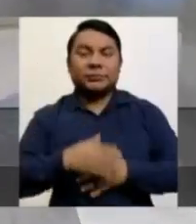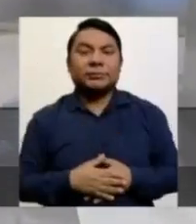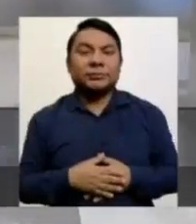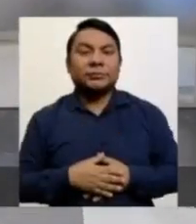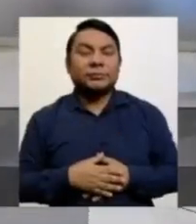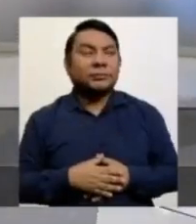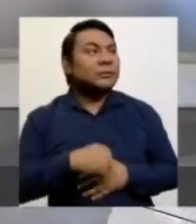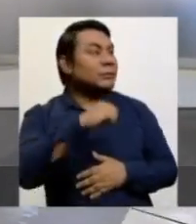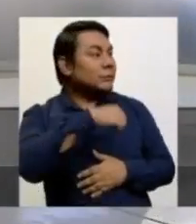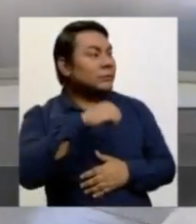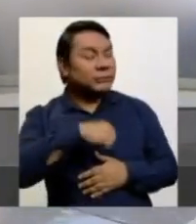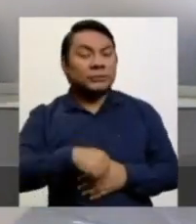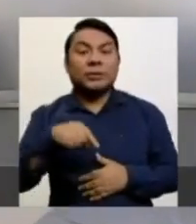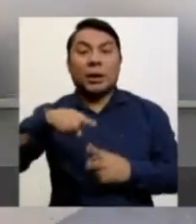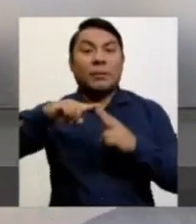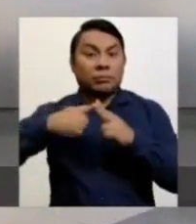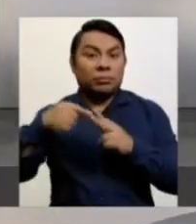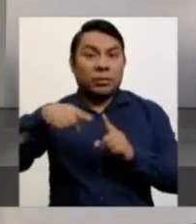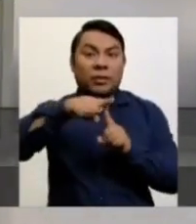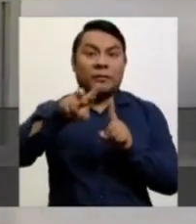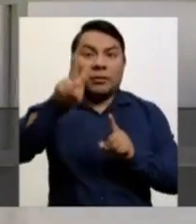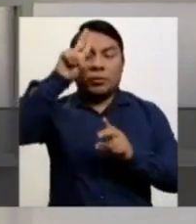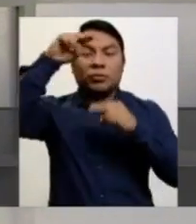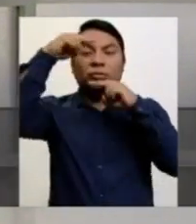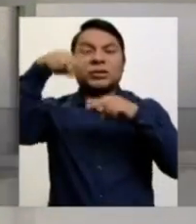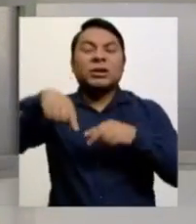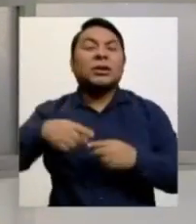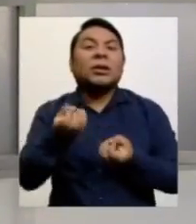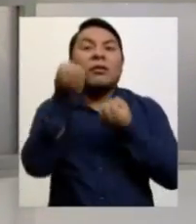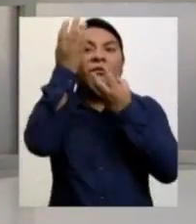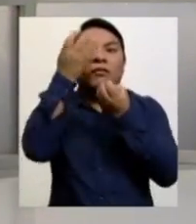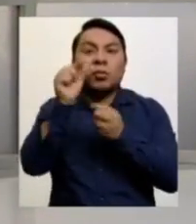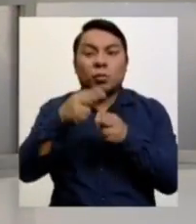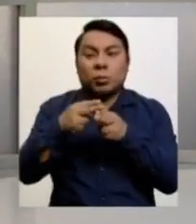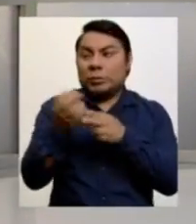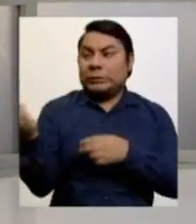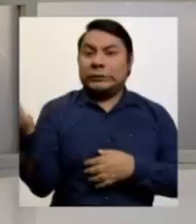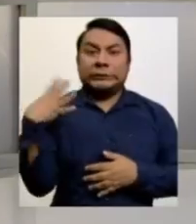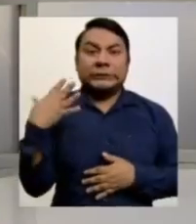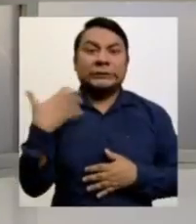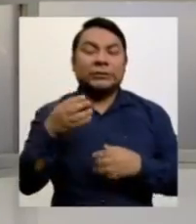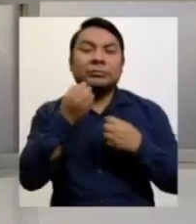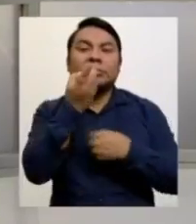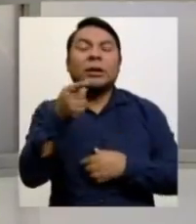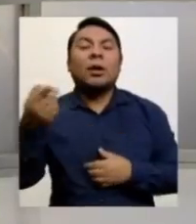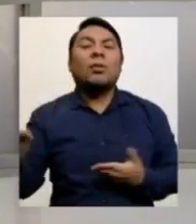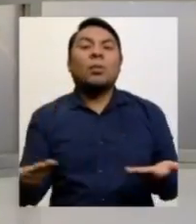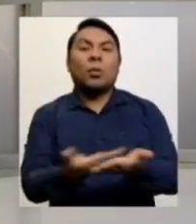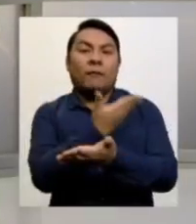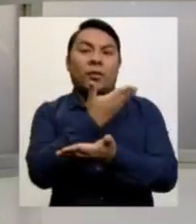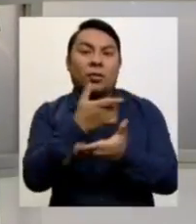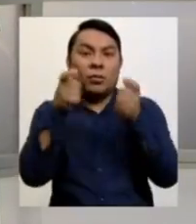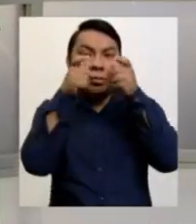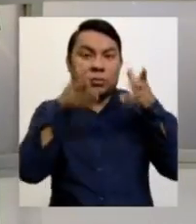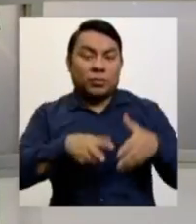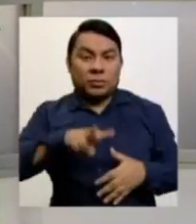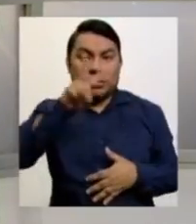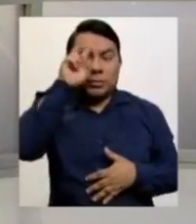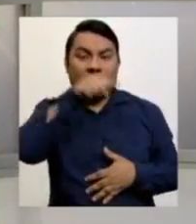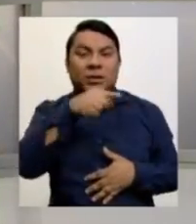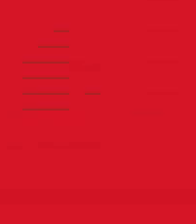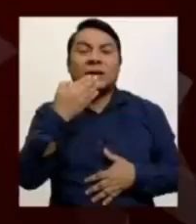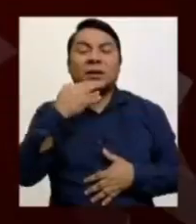Hola, iniciamos TV Perú Noticias con información confirmada hace solo unos minutos. El nuevo procurador público adopt será